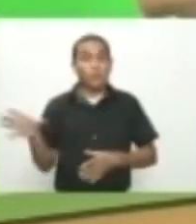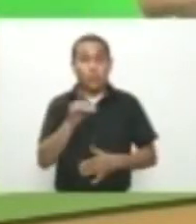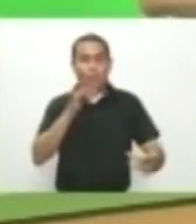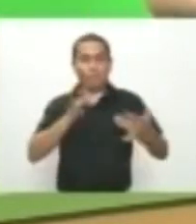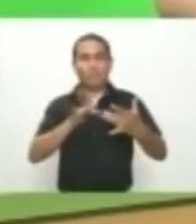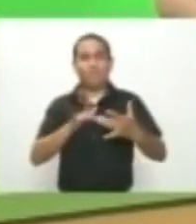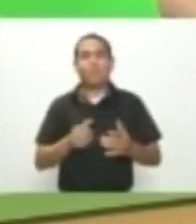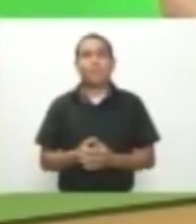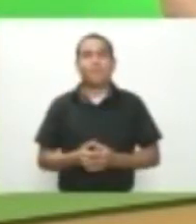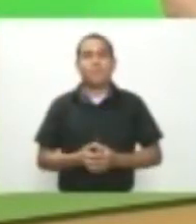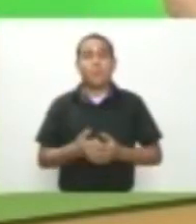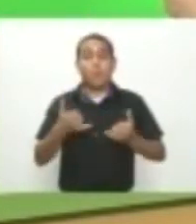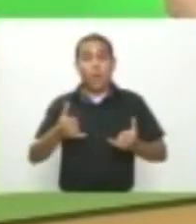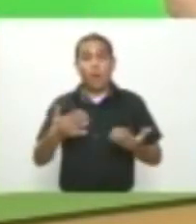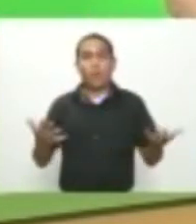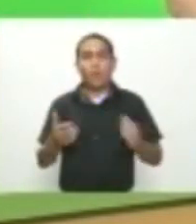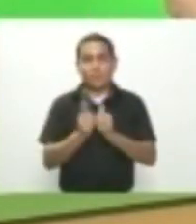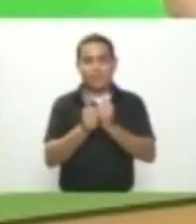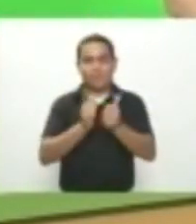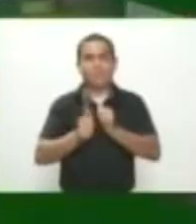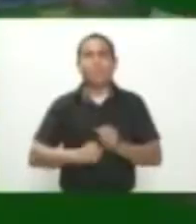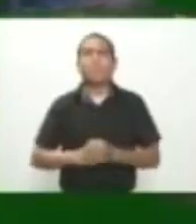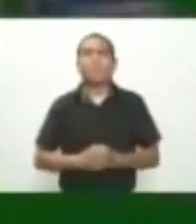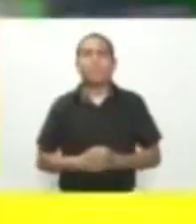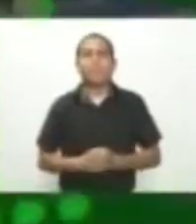Pili Inmediatamente A la actualidad deportiva